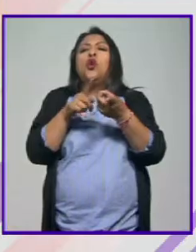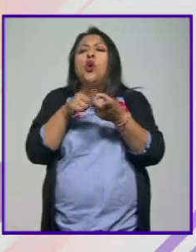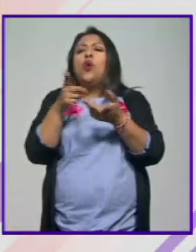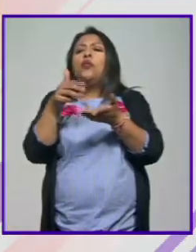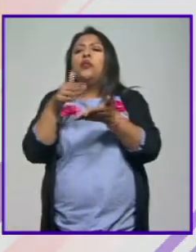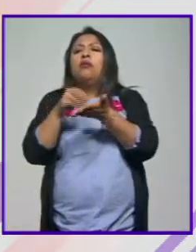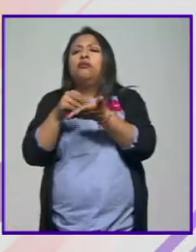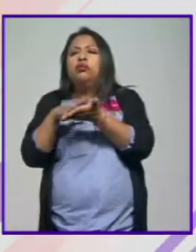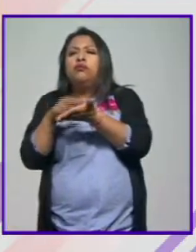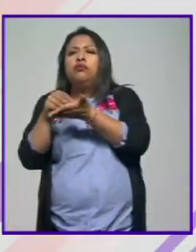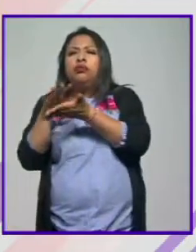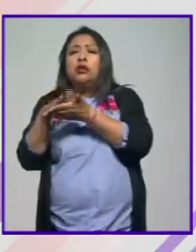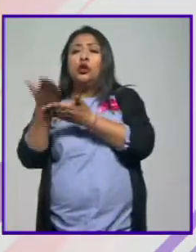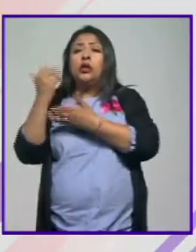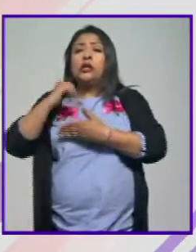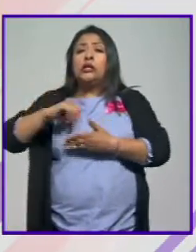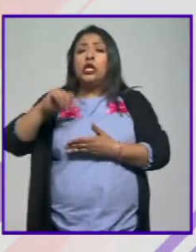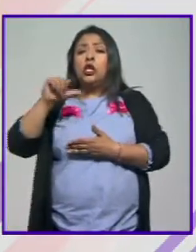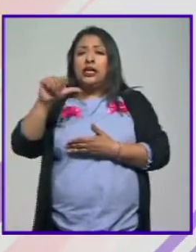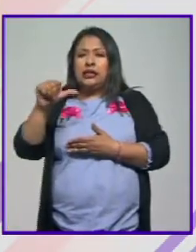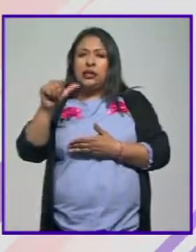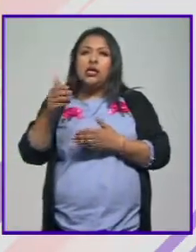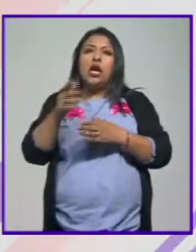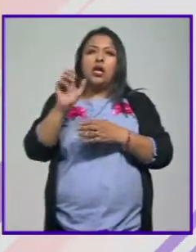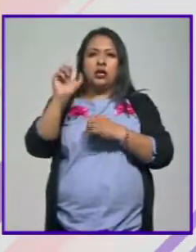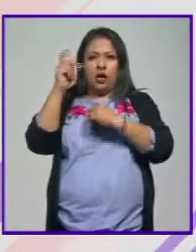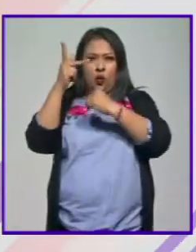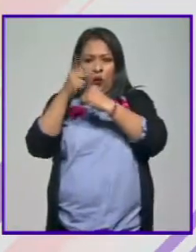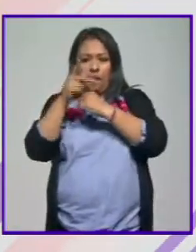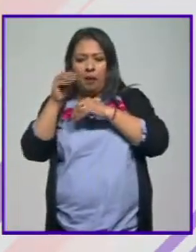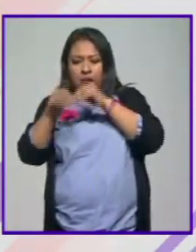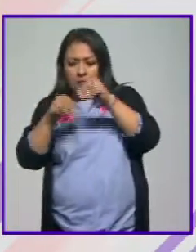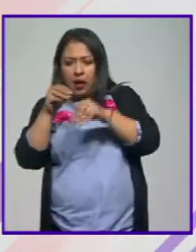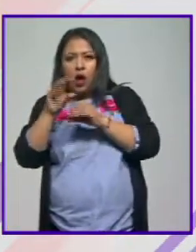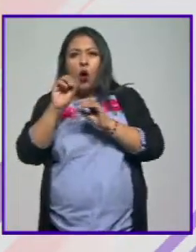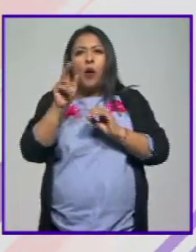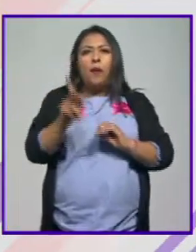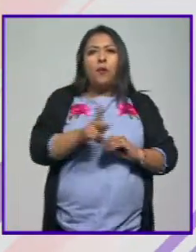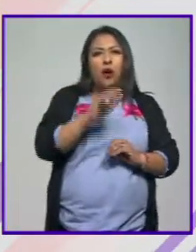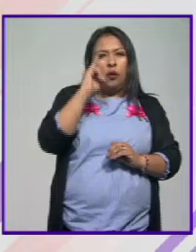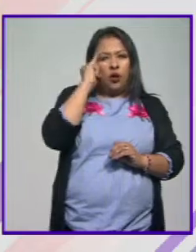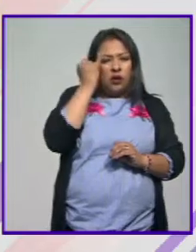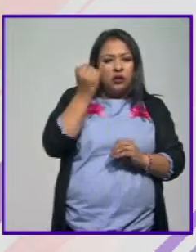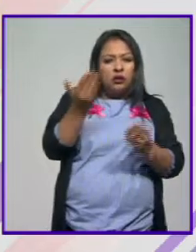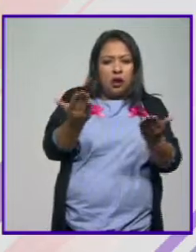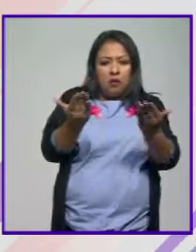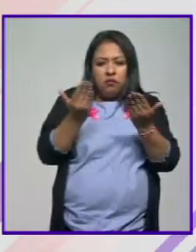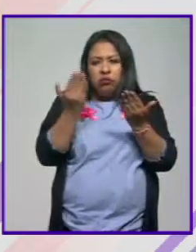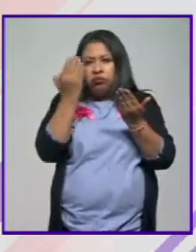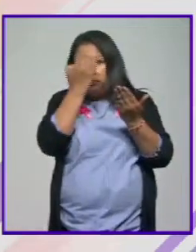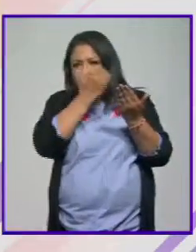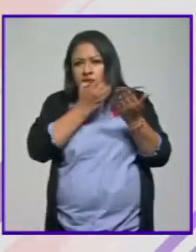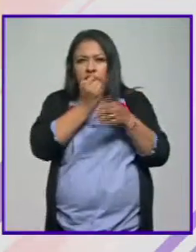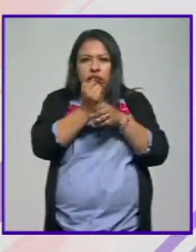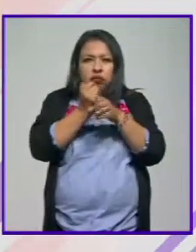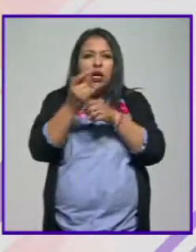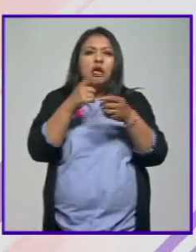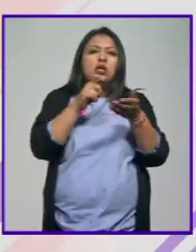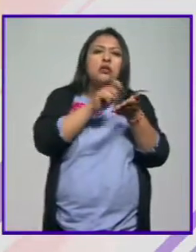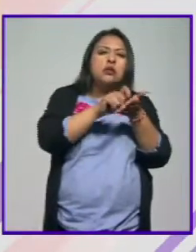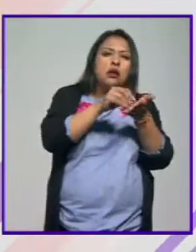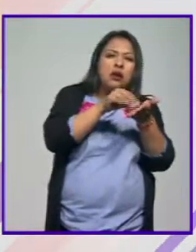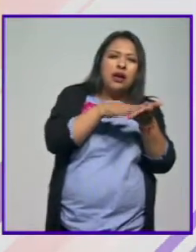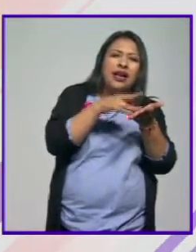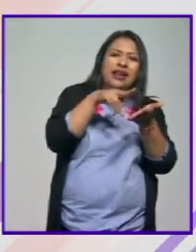XVI, tanto las fuentes elaboradas por europeos como las fuentes elaboradas por los pueblos indígenas, tanto escritas en náhuatl